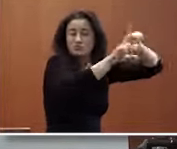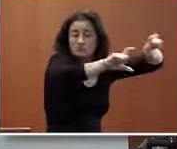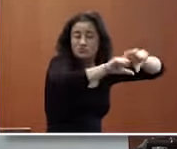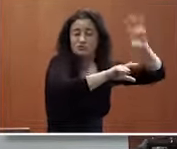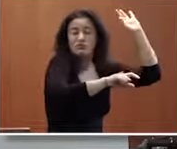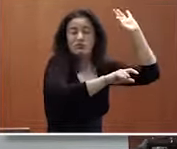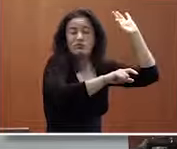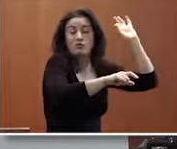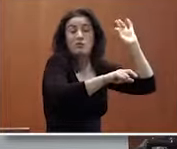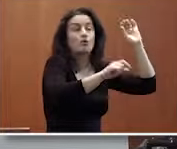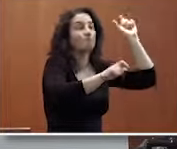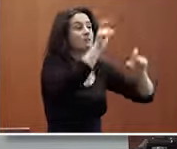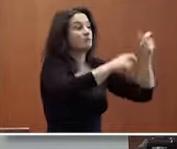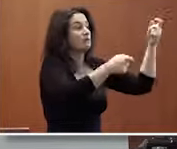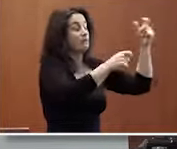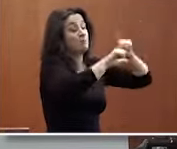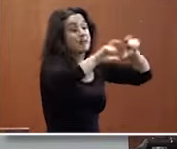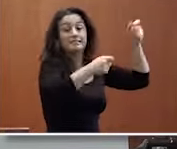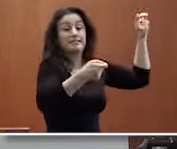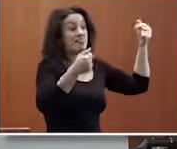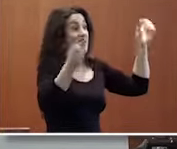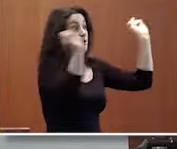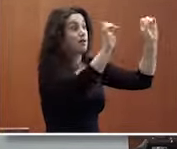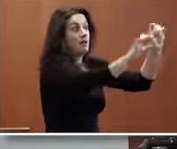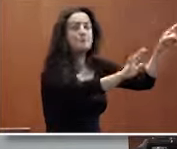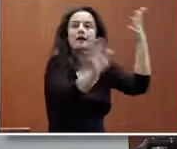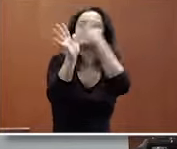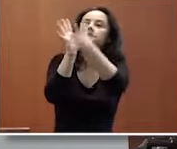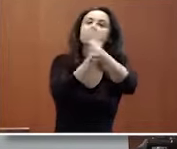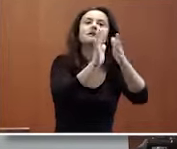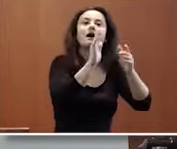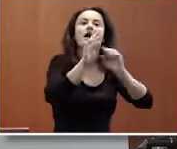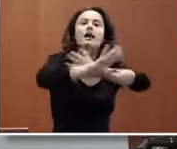a sus fondos de inversión a los inversores tienen que poder hacer esa explicación